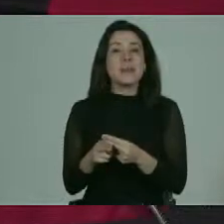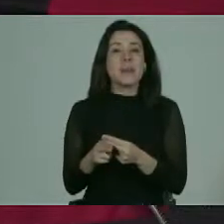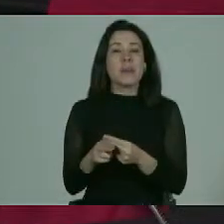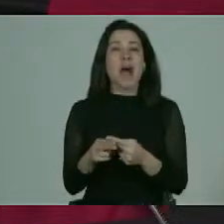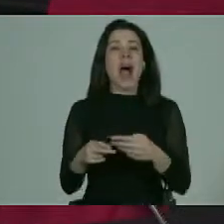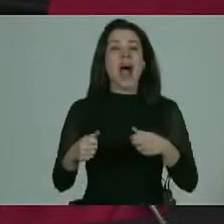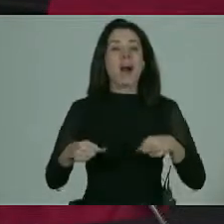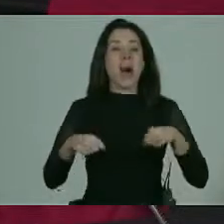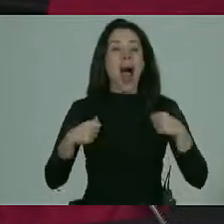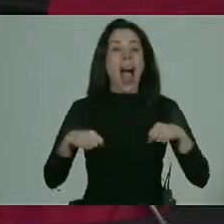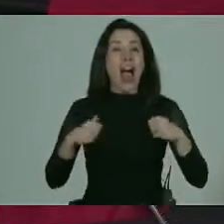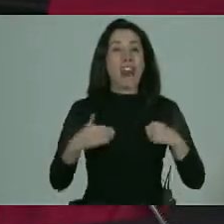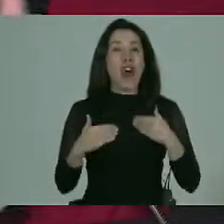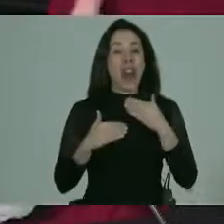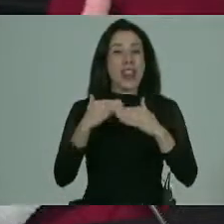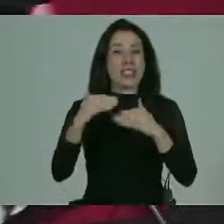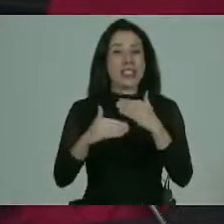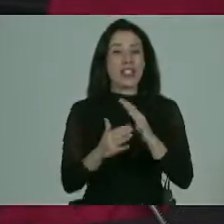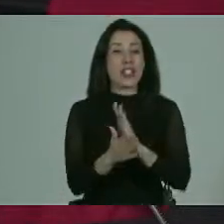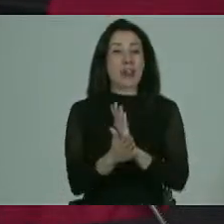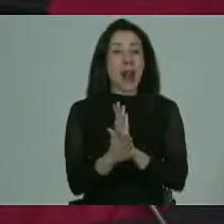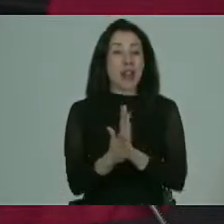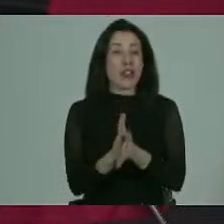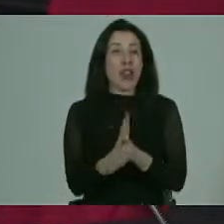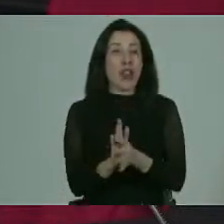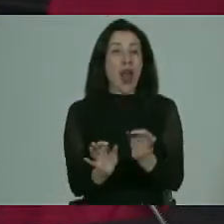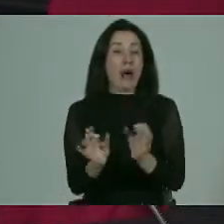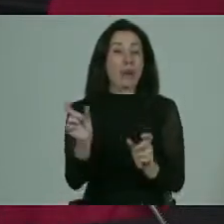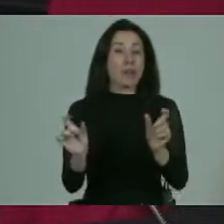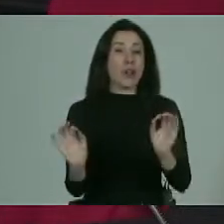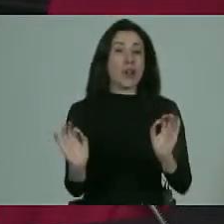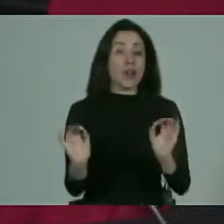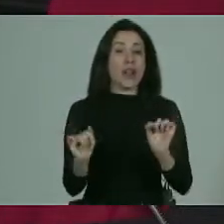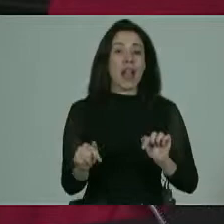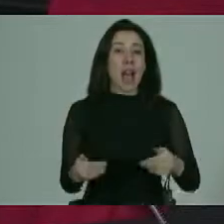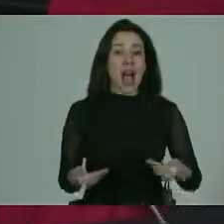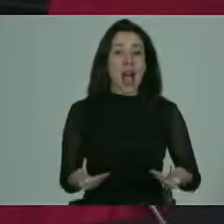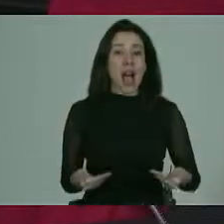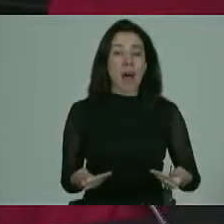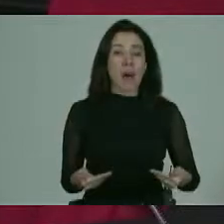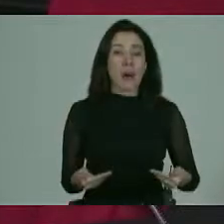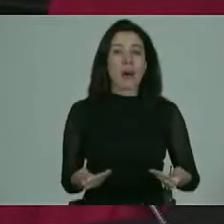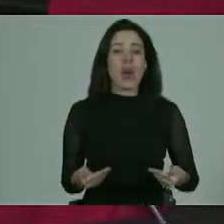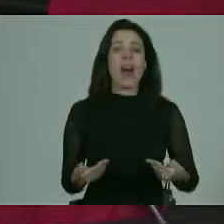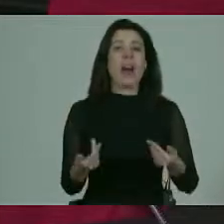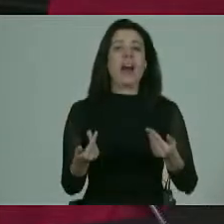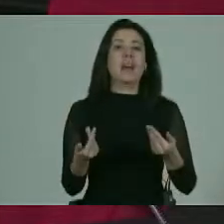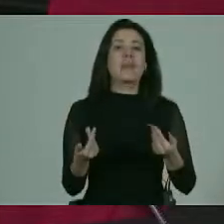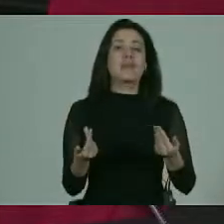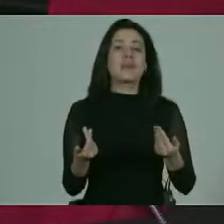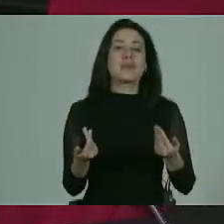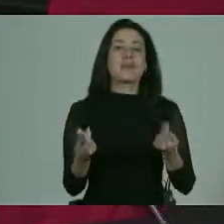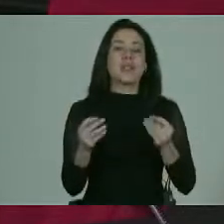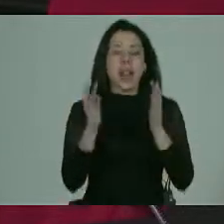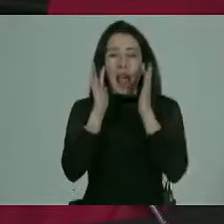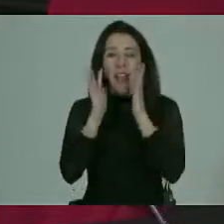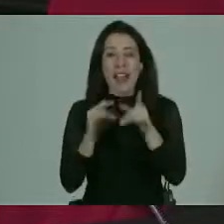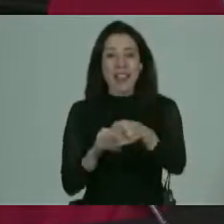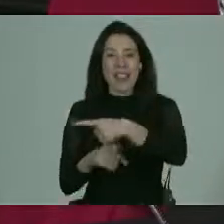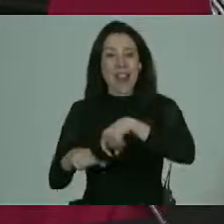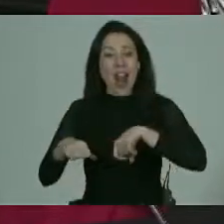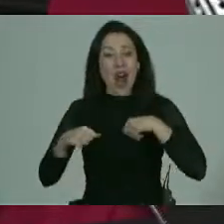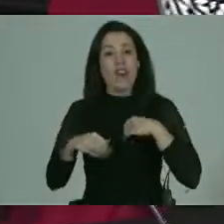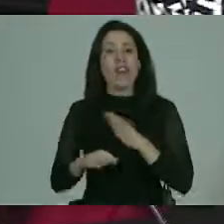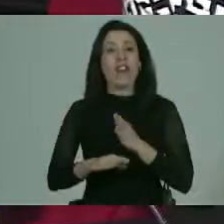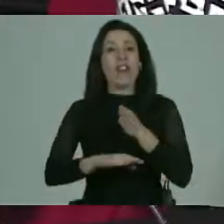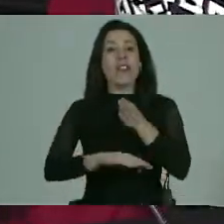la etapa del adolescente para toda la población normal donde la idea es como tratar de atender a esos jóvenes